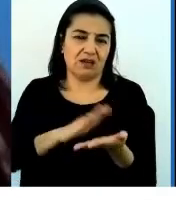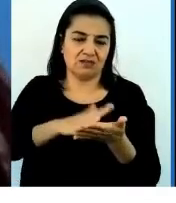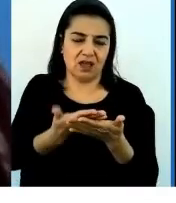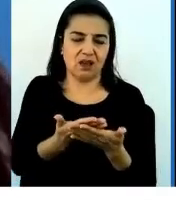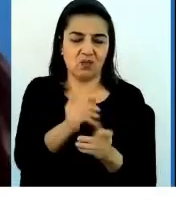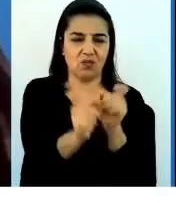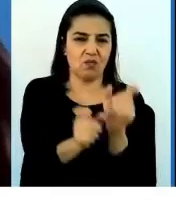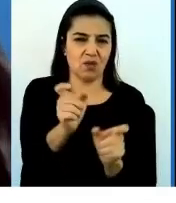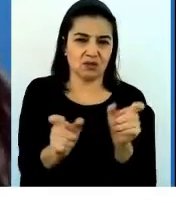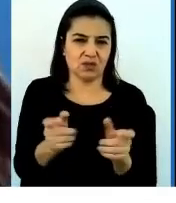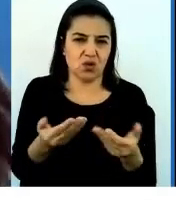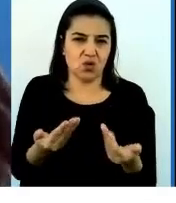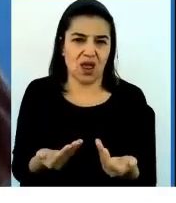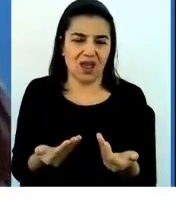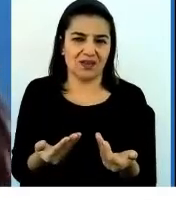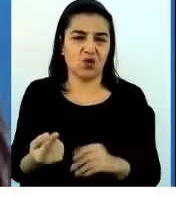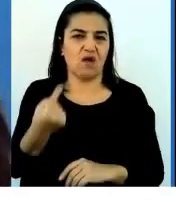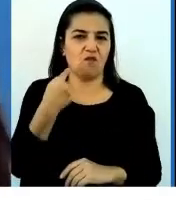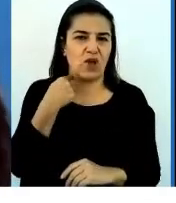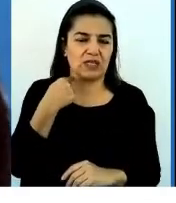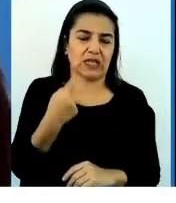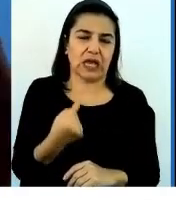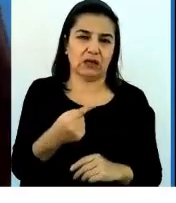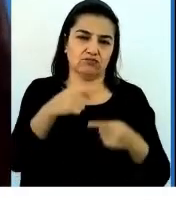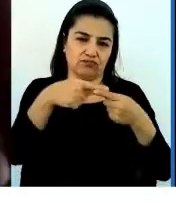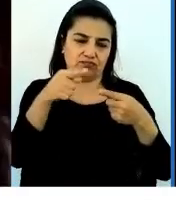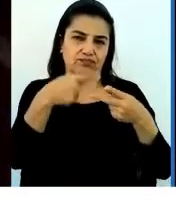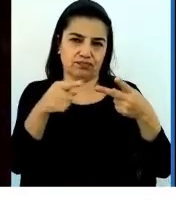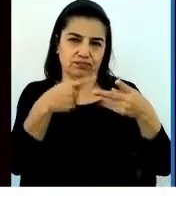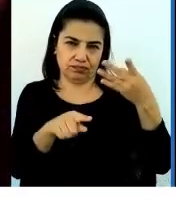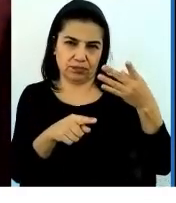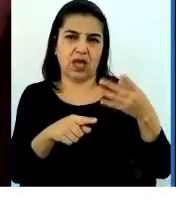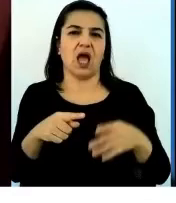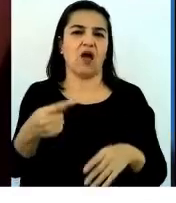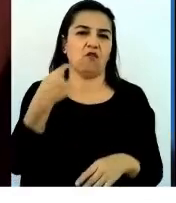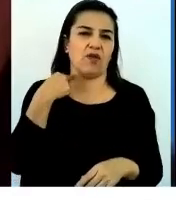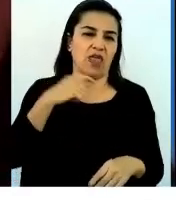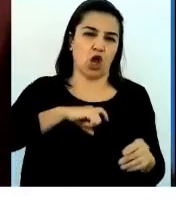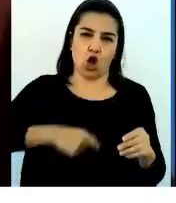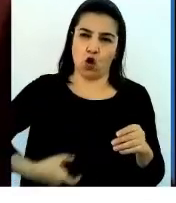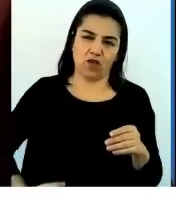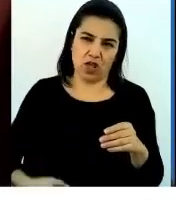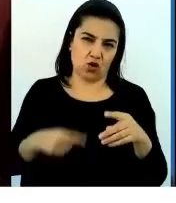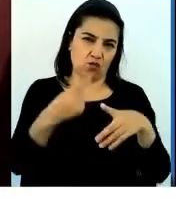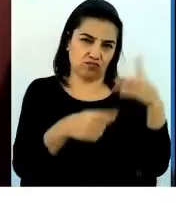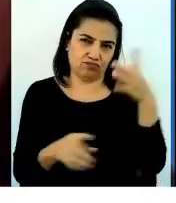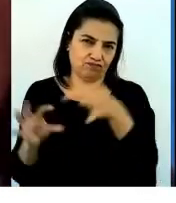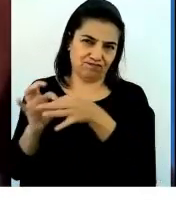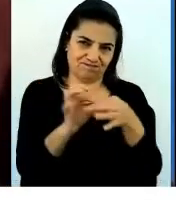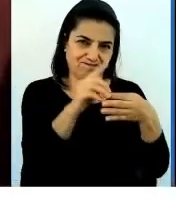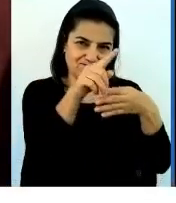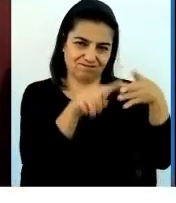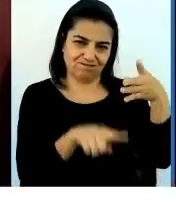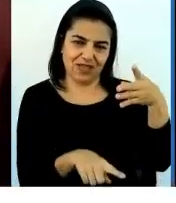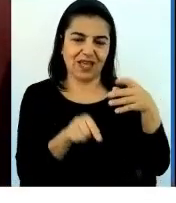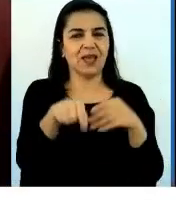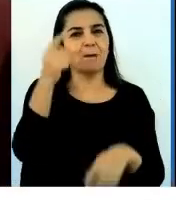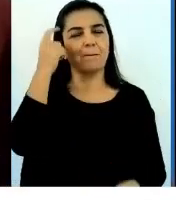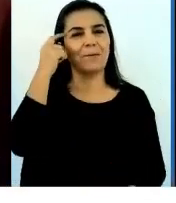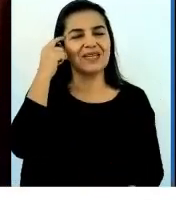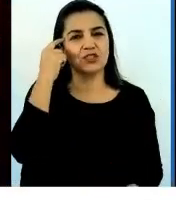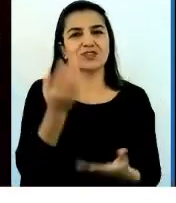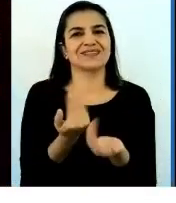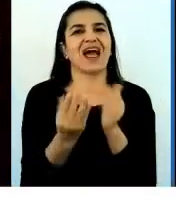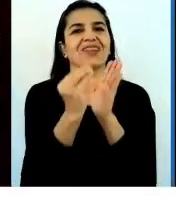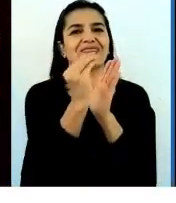de la gente, y sería el impacto sobre el gobierno, el public bill. So, pienso, es datos,